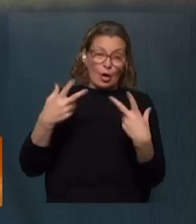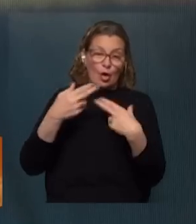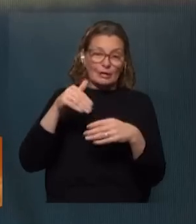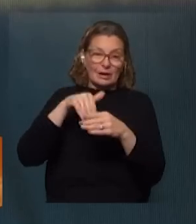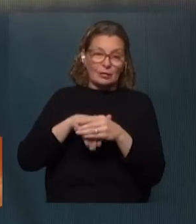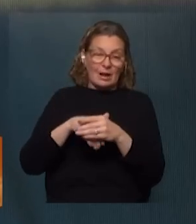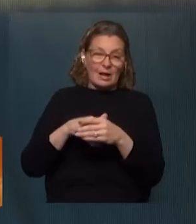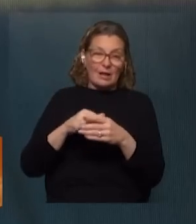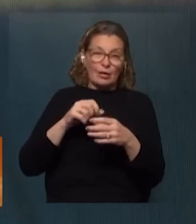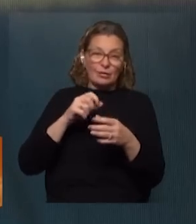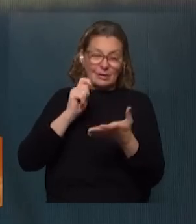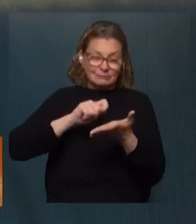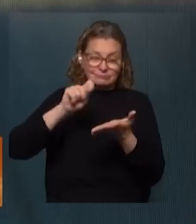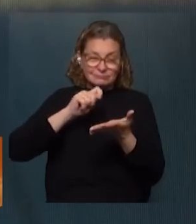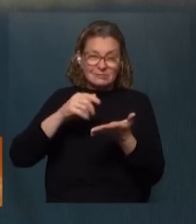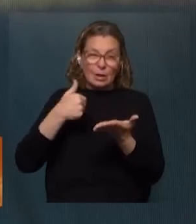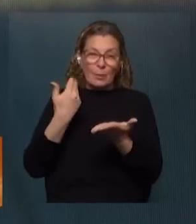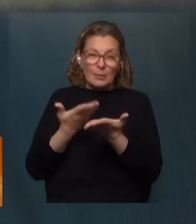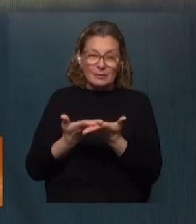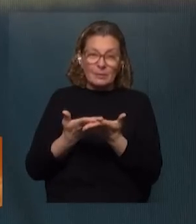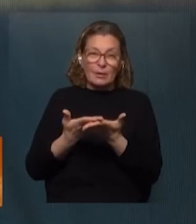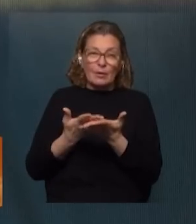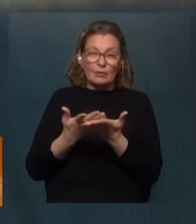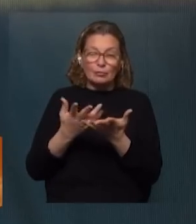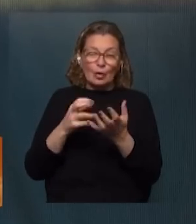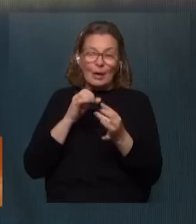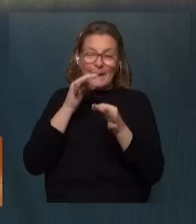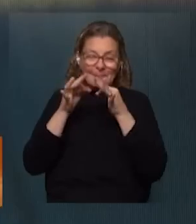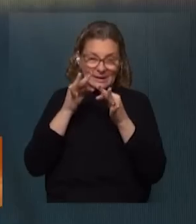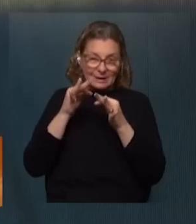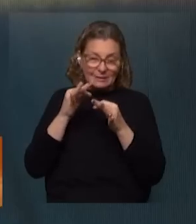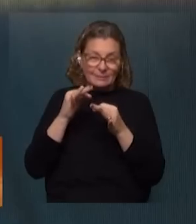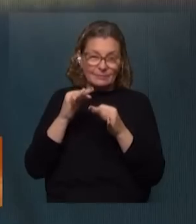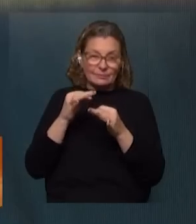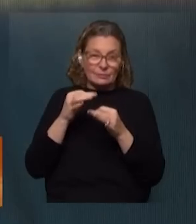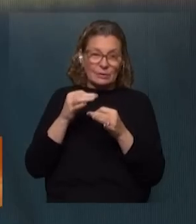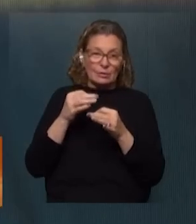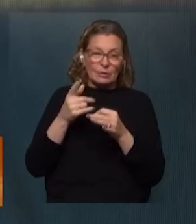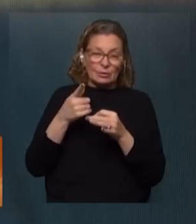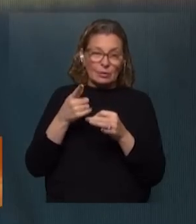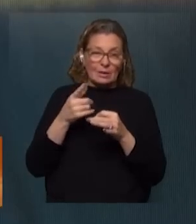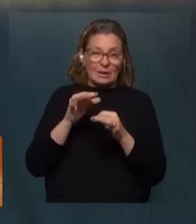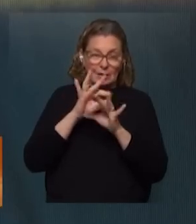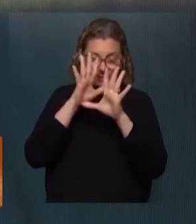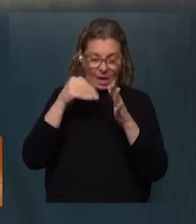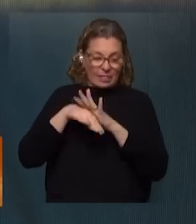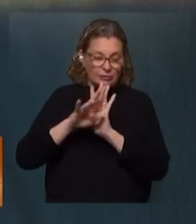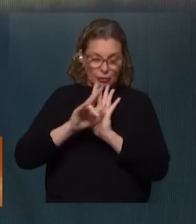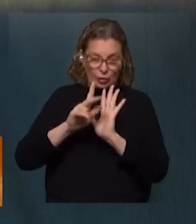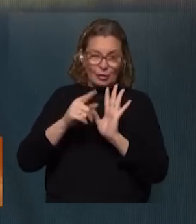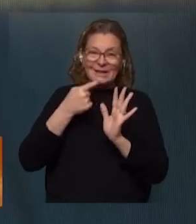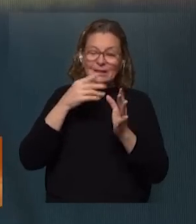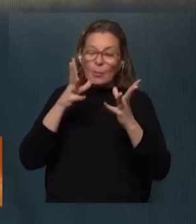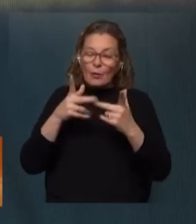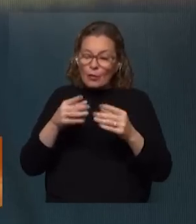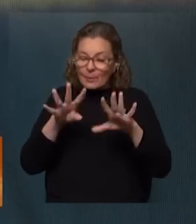propia ¿verdad? de si es correcta como está presentada en su forma y en su contexto no en el contenido eso hay que dejarlo bien claro entonces bueno